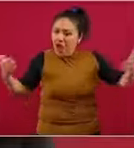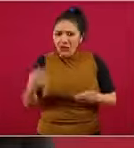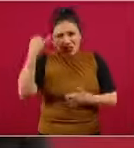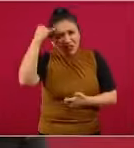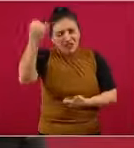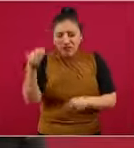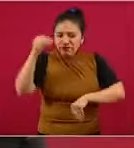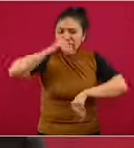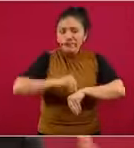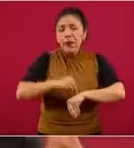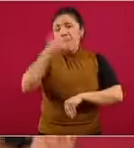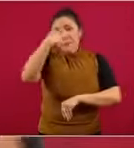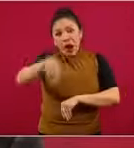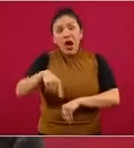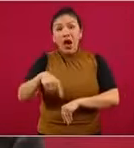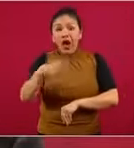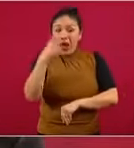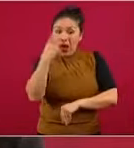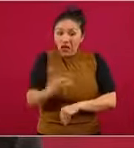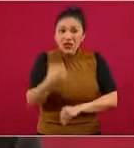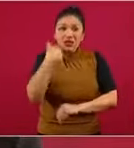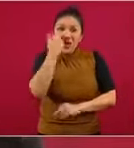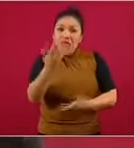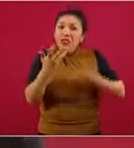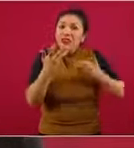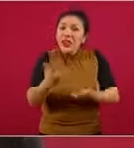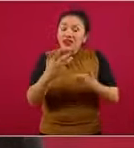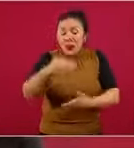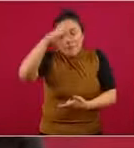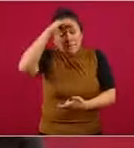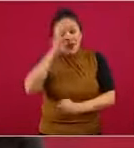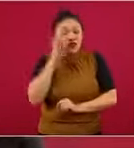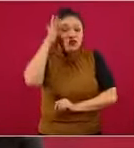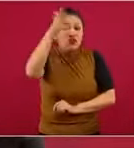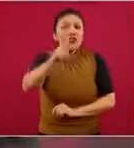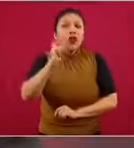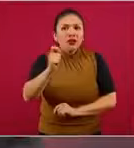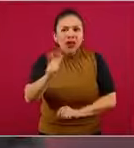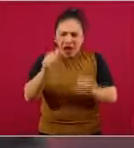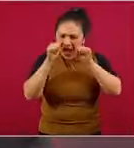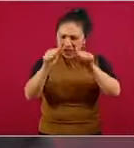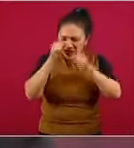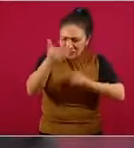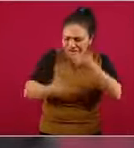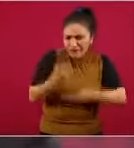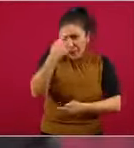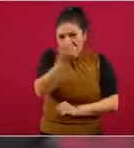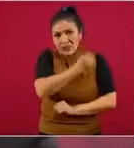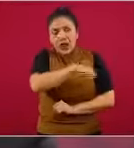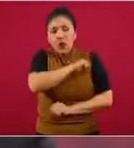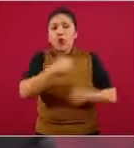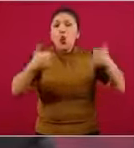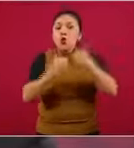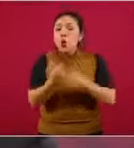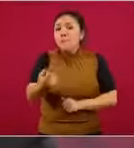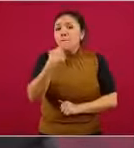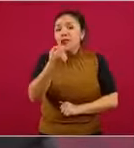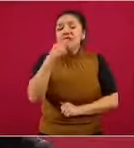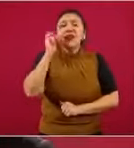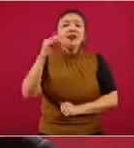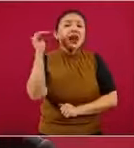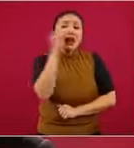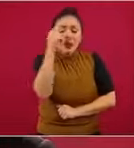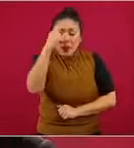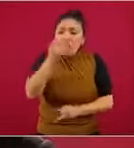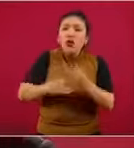Obrador, de que nuestra meta, nuestra aspiración es tener servicios de salud y medicamentos gratuitos para